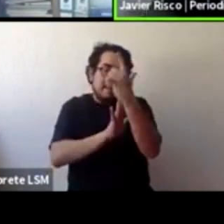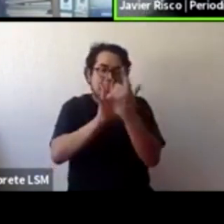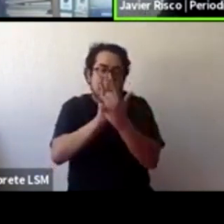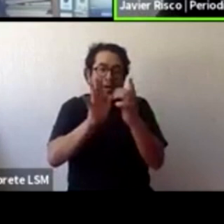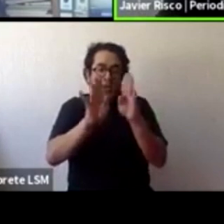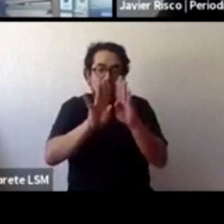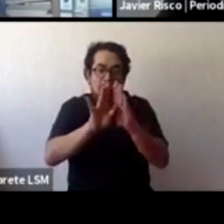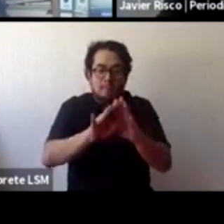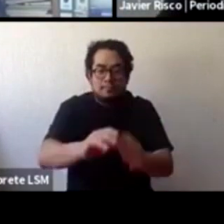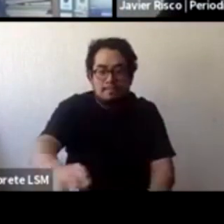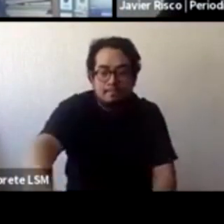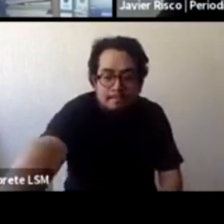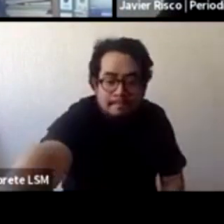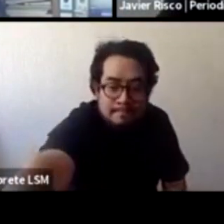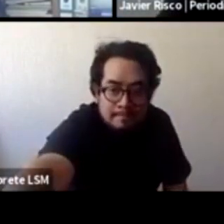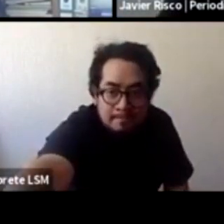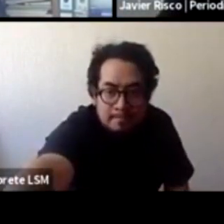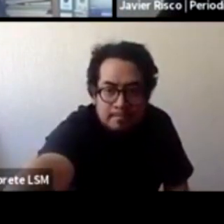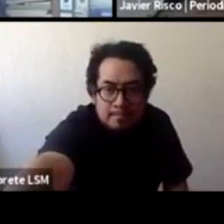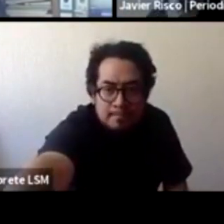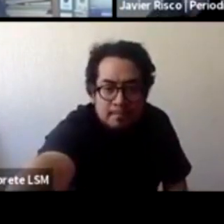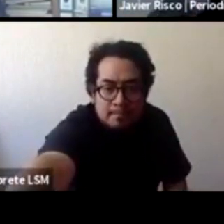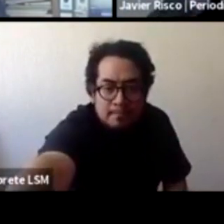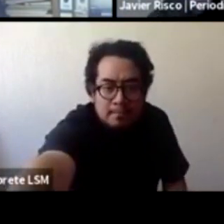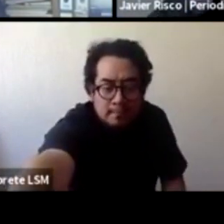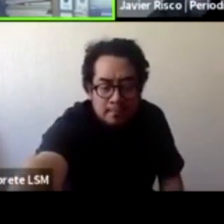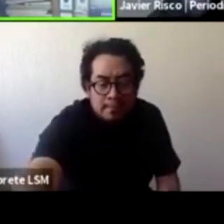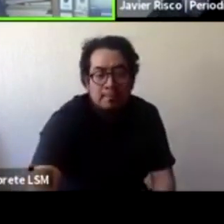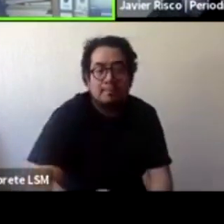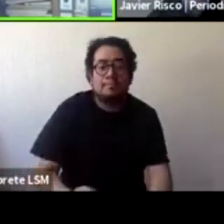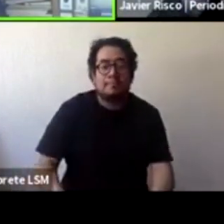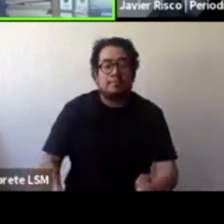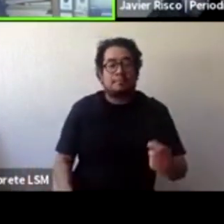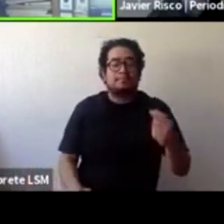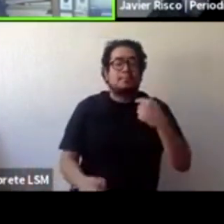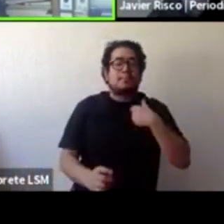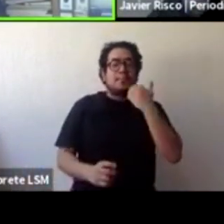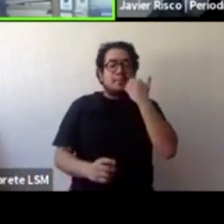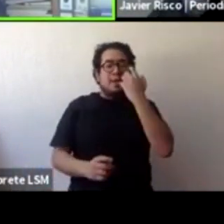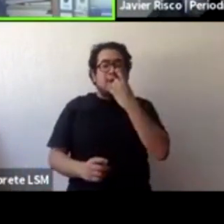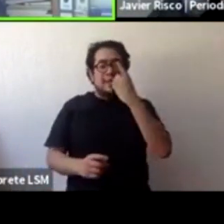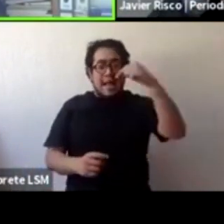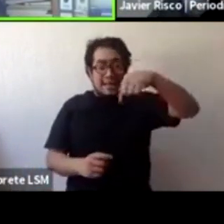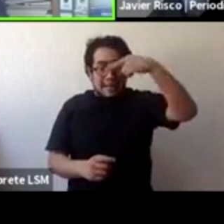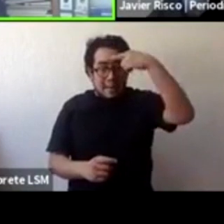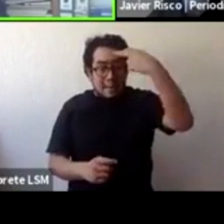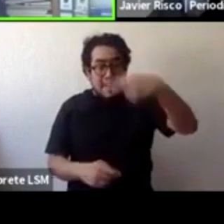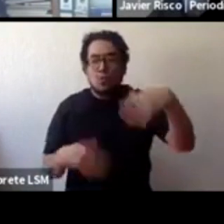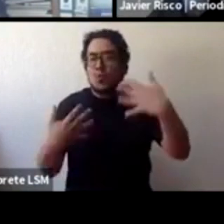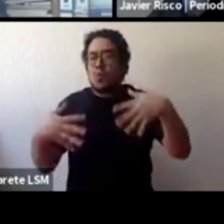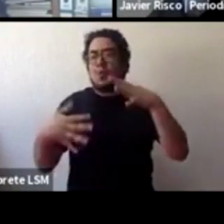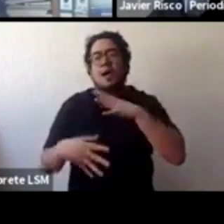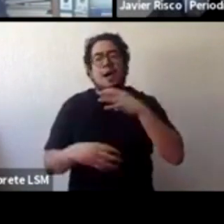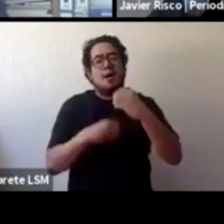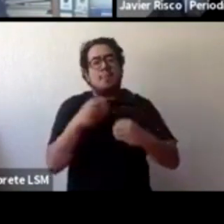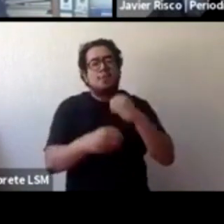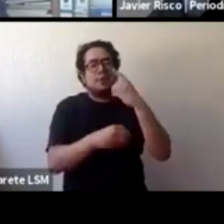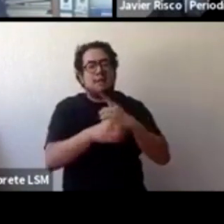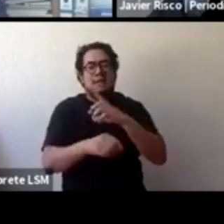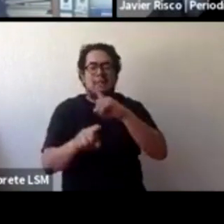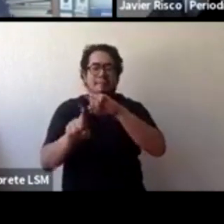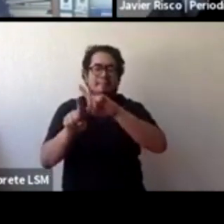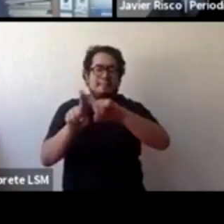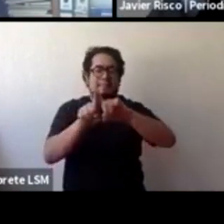Mira, yo quisiera decirte que en México tenemos en esta área muchas áreas de oportunidad, ¿no? Para empezar, porque